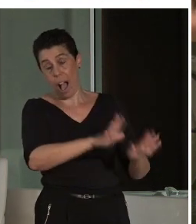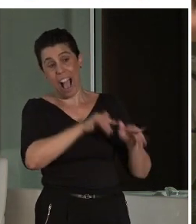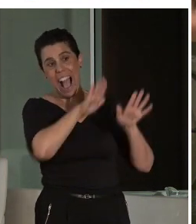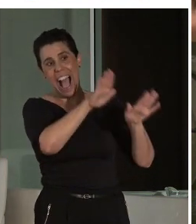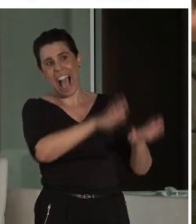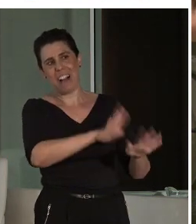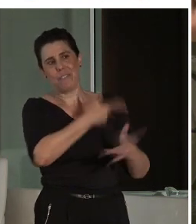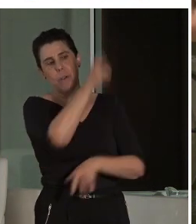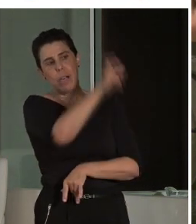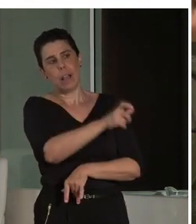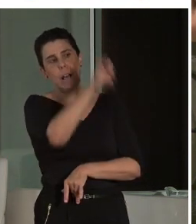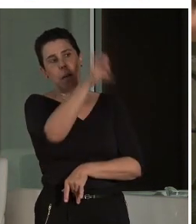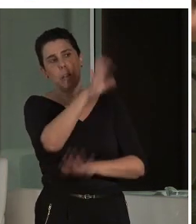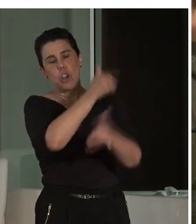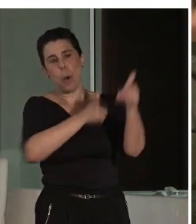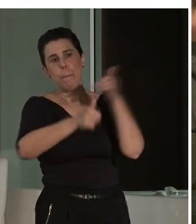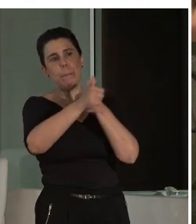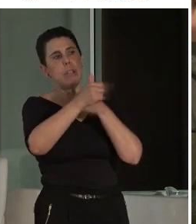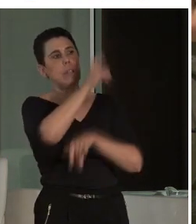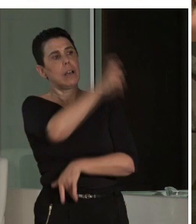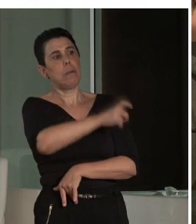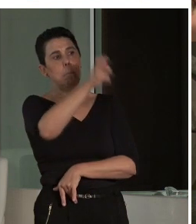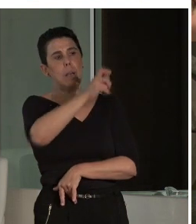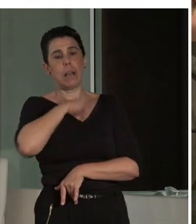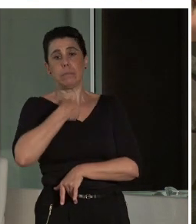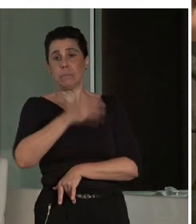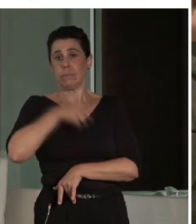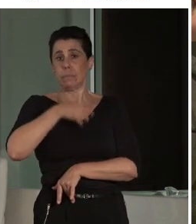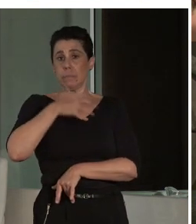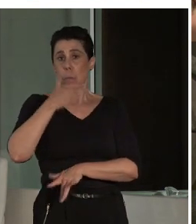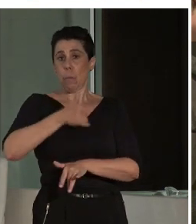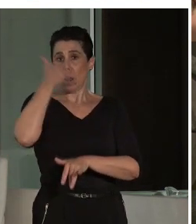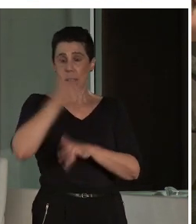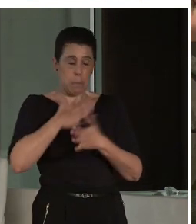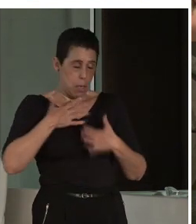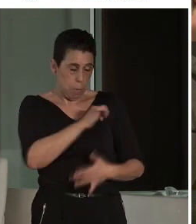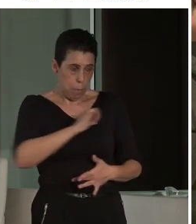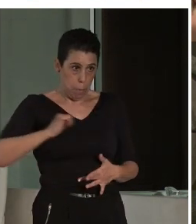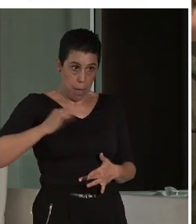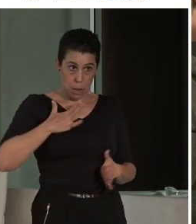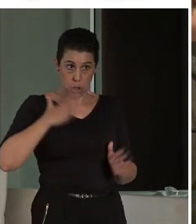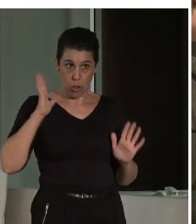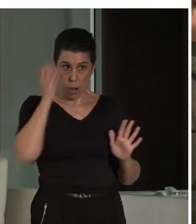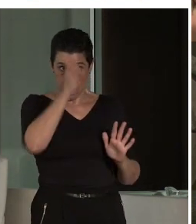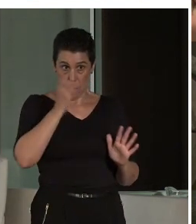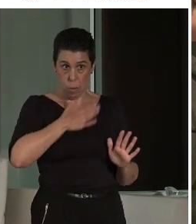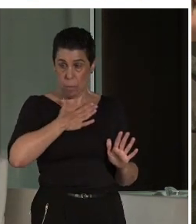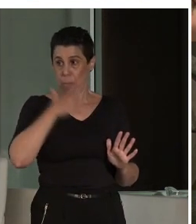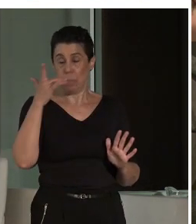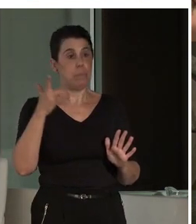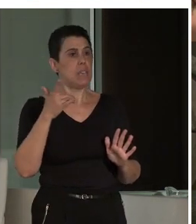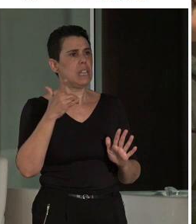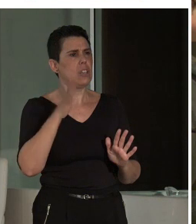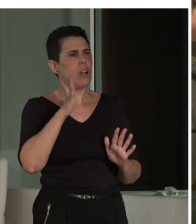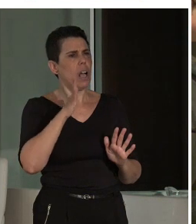gente. A mí me molesta mucho más, muchas veces, y a esto ya hablo a título personal, me molesta mucho más a veces un